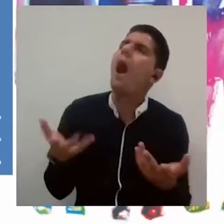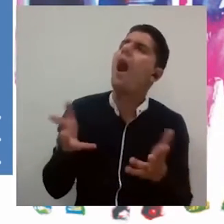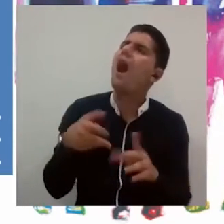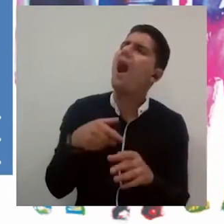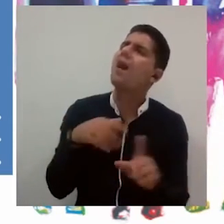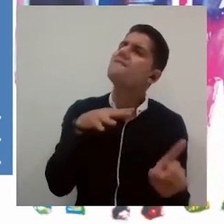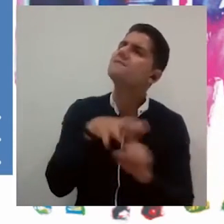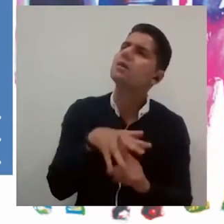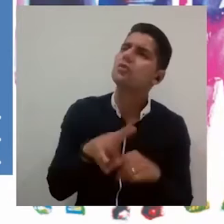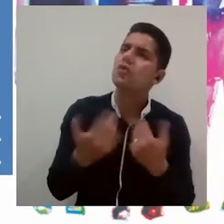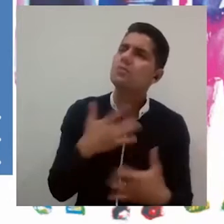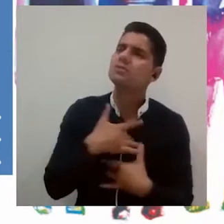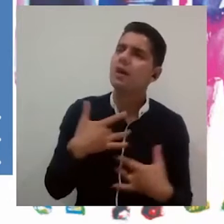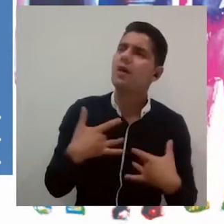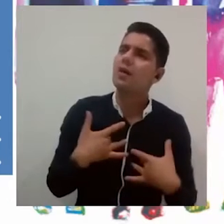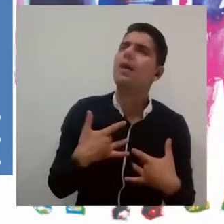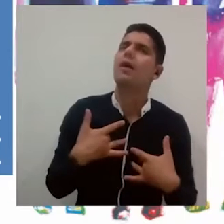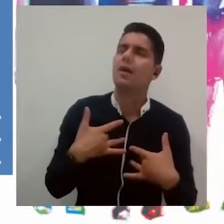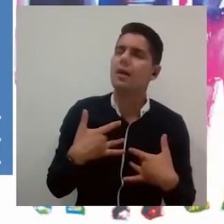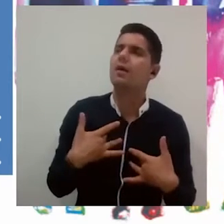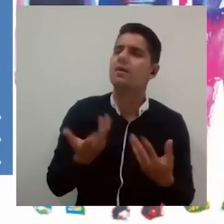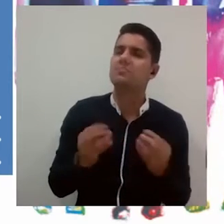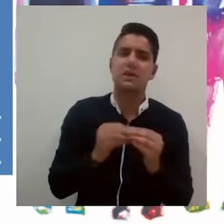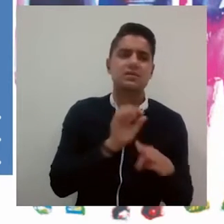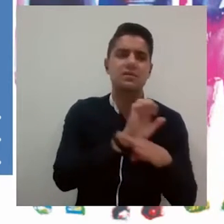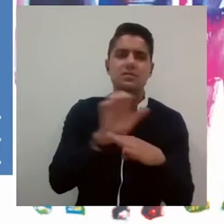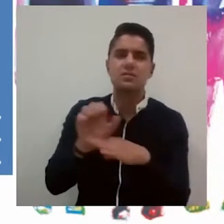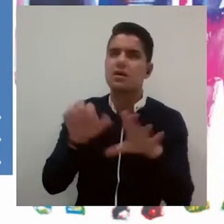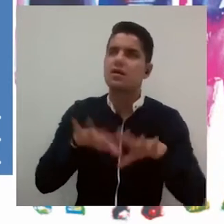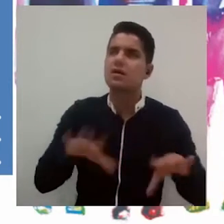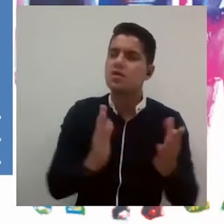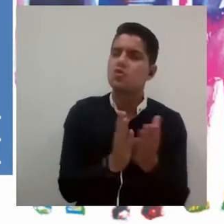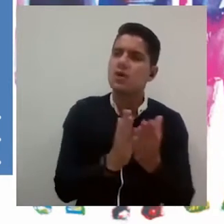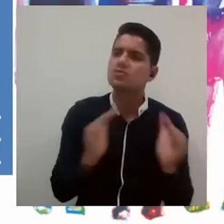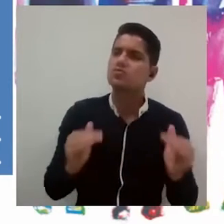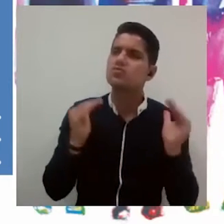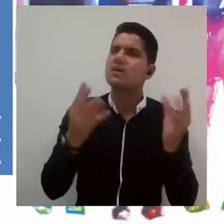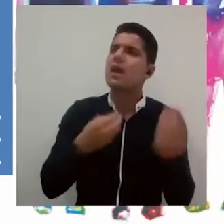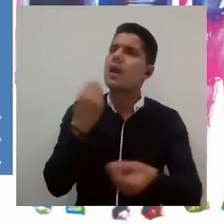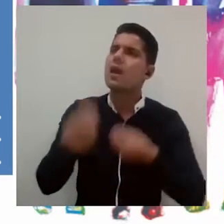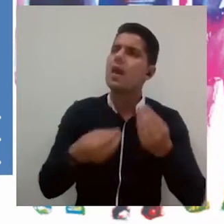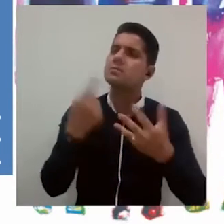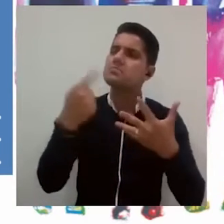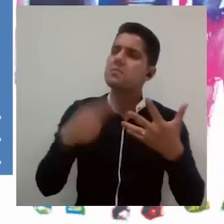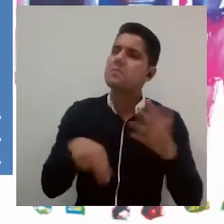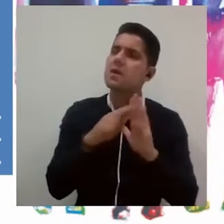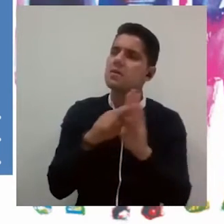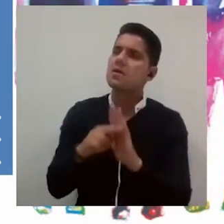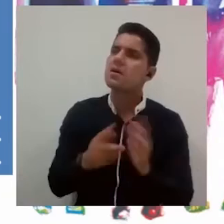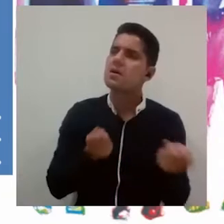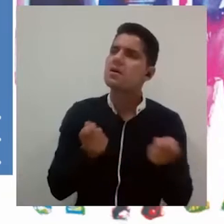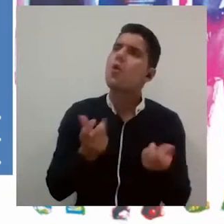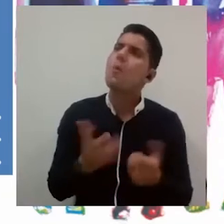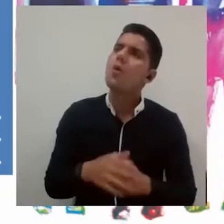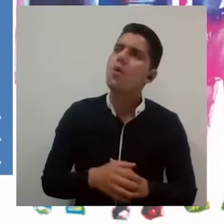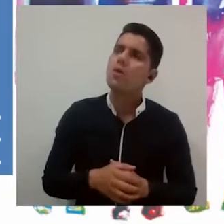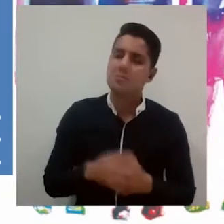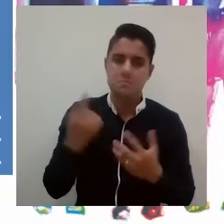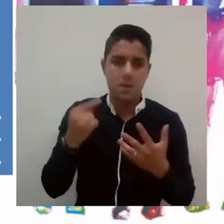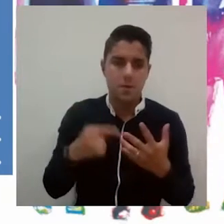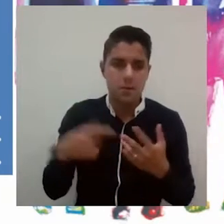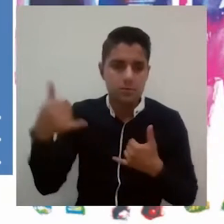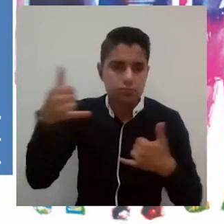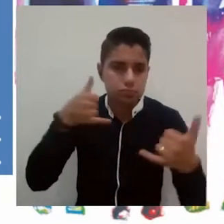estaban hablando, cuáles eran los efectos que tenían sobre la salud, de qué manera las entidades del sector de educación superior estaban tomando